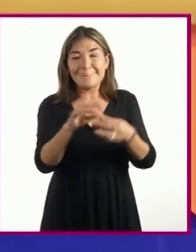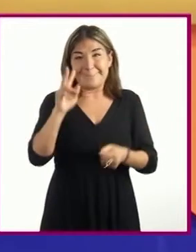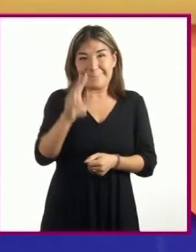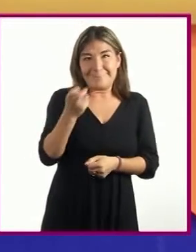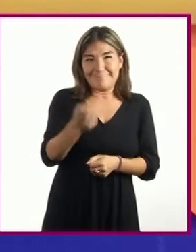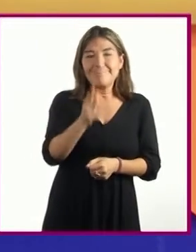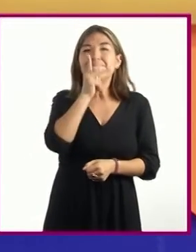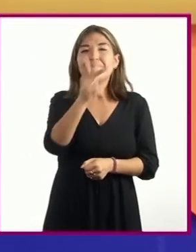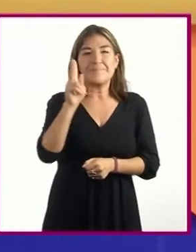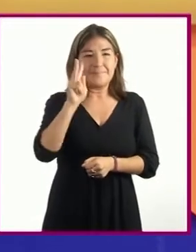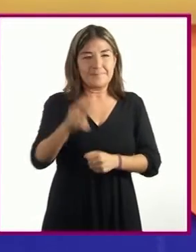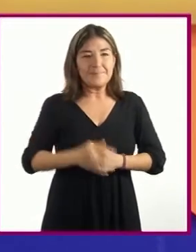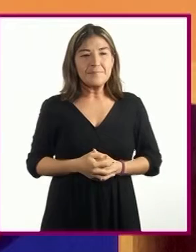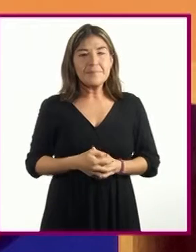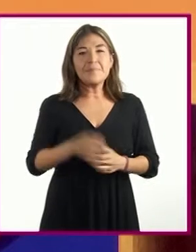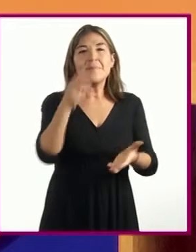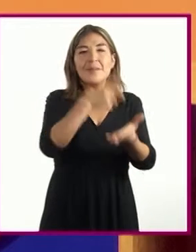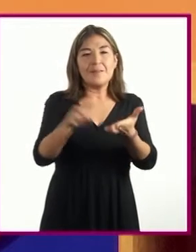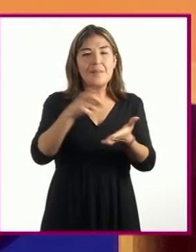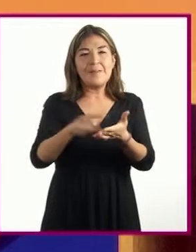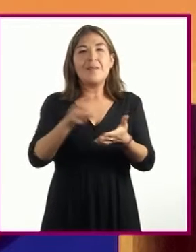término. Veamos lo que nos dice el diccionario de la lengua española.